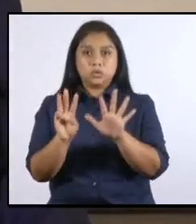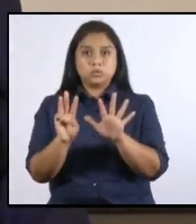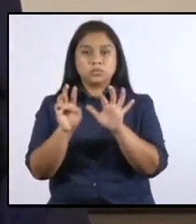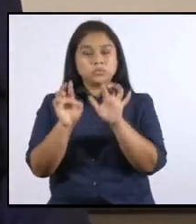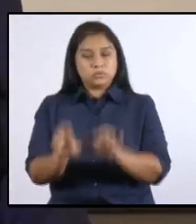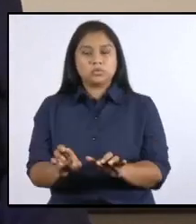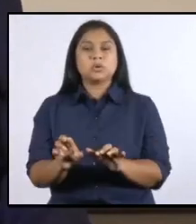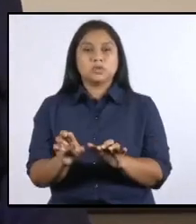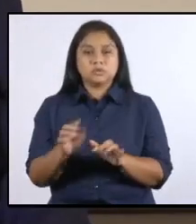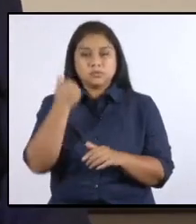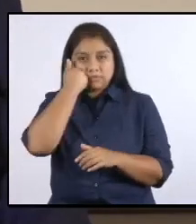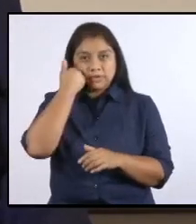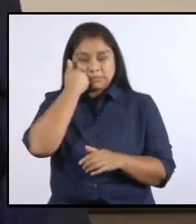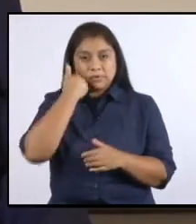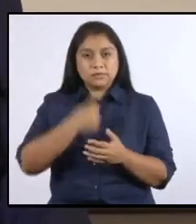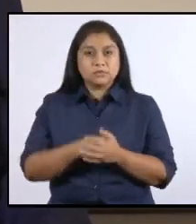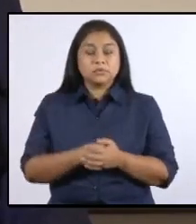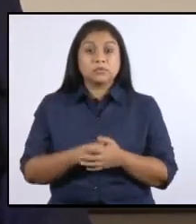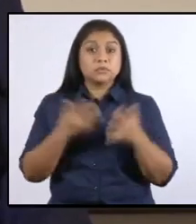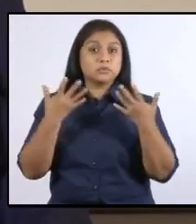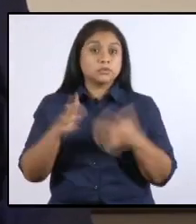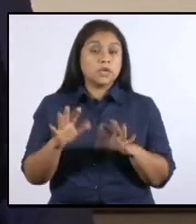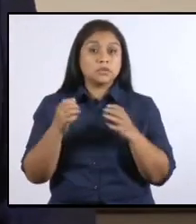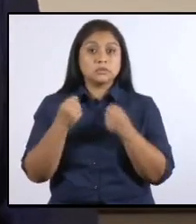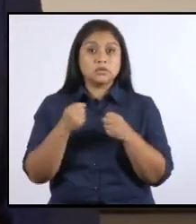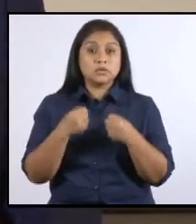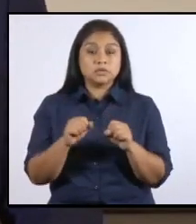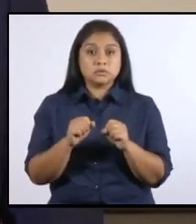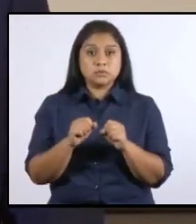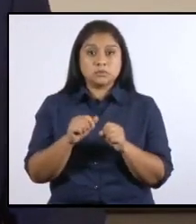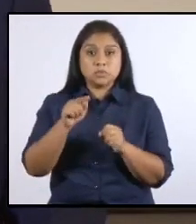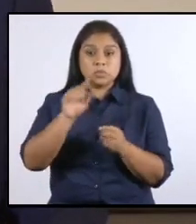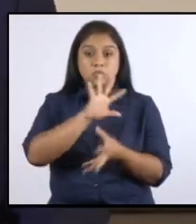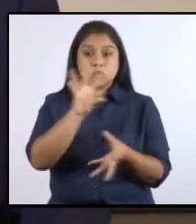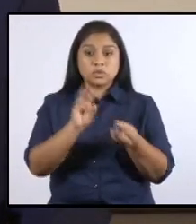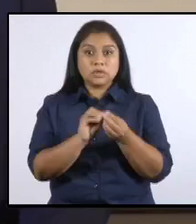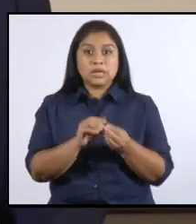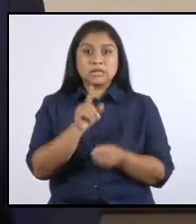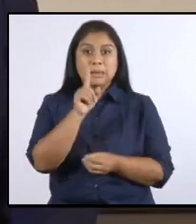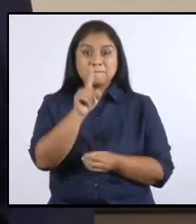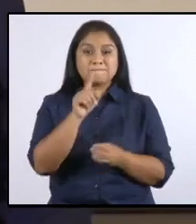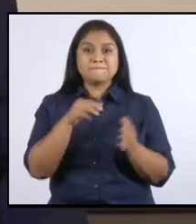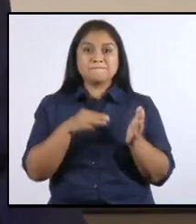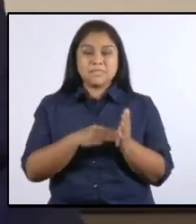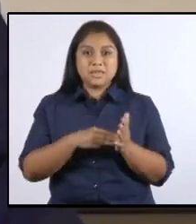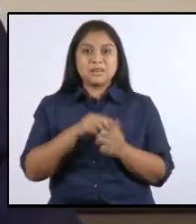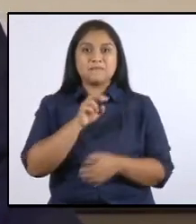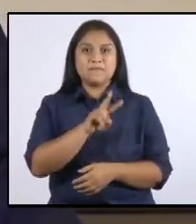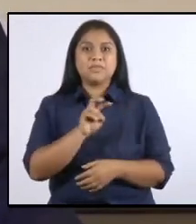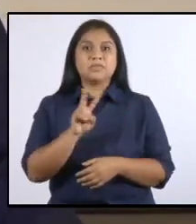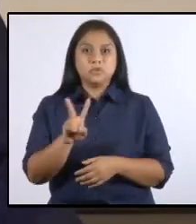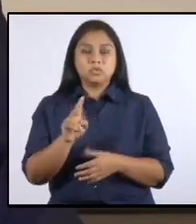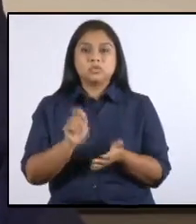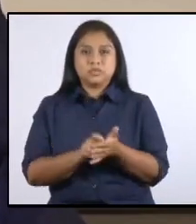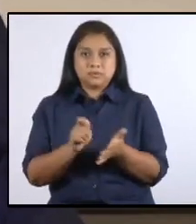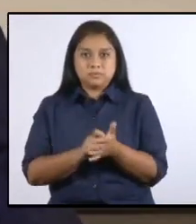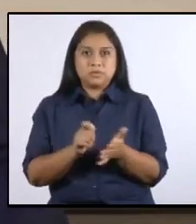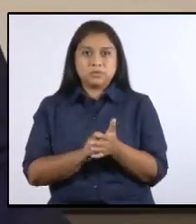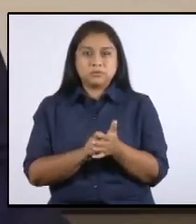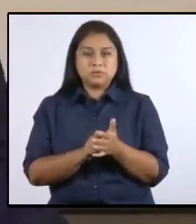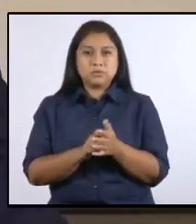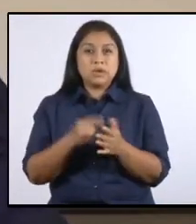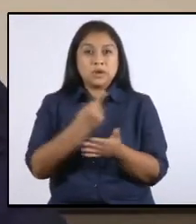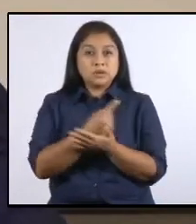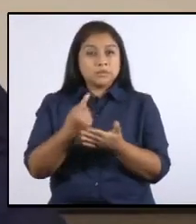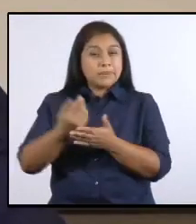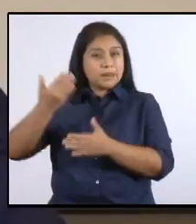activos. Se han realizado el día de hoy un total de 1,022 pruebas. Comparado con la